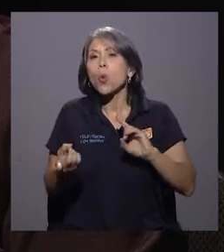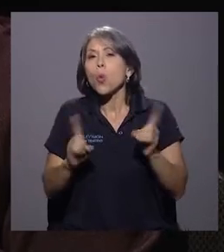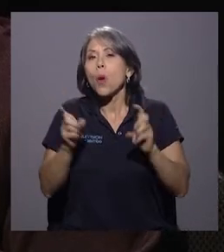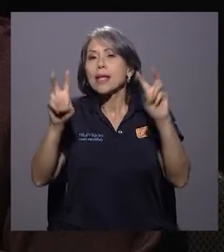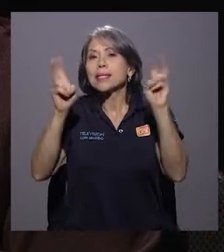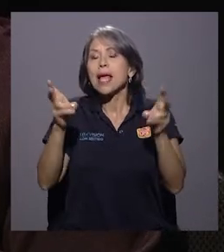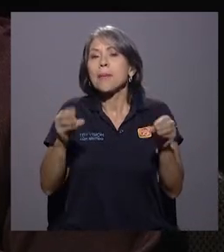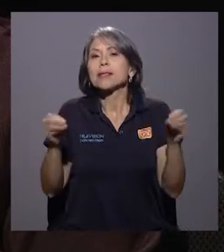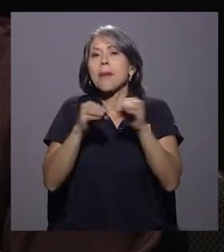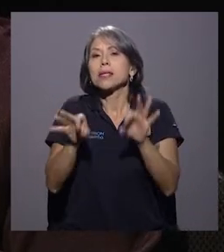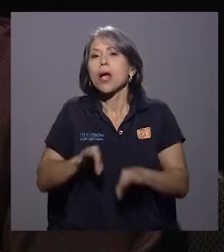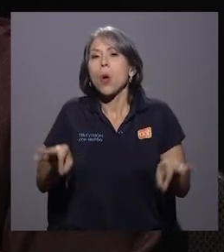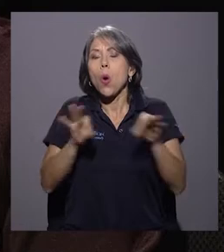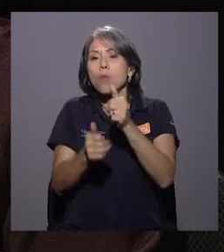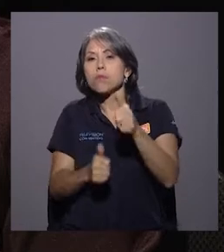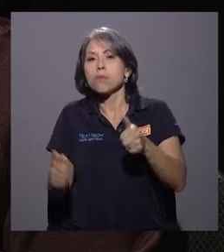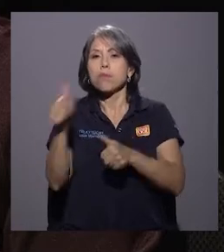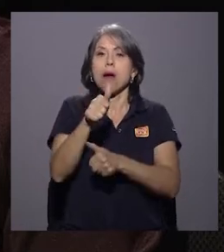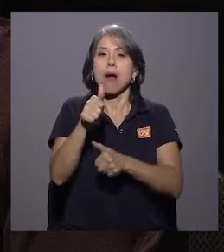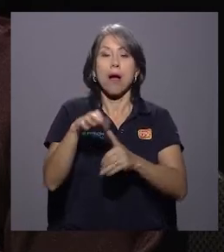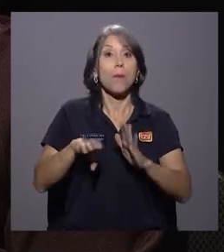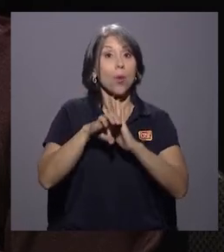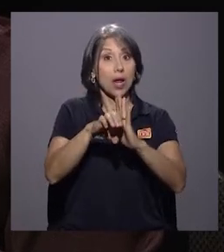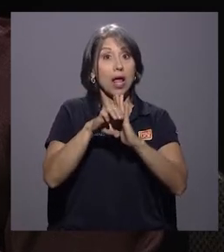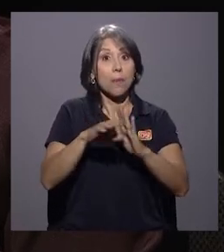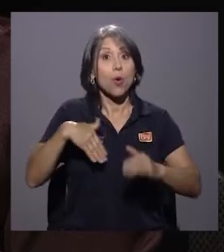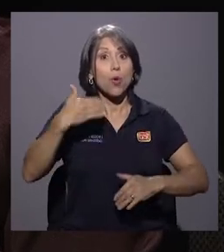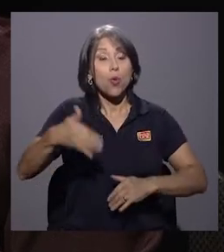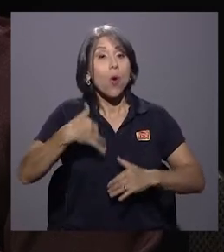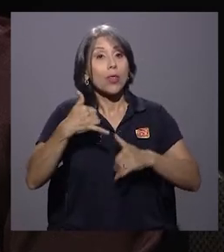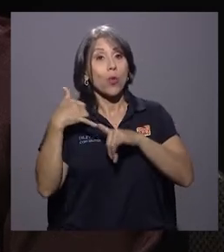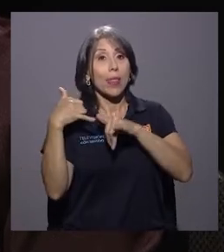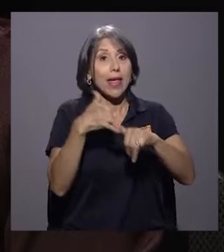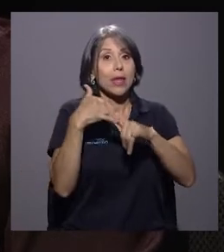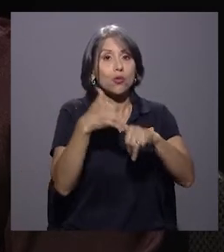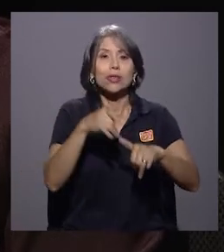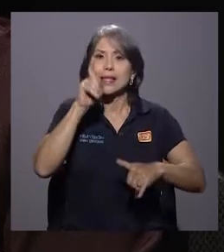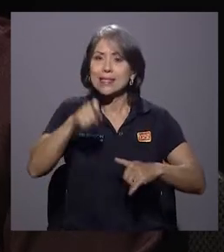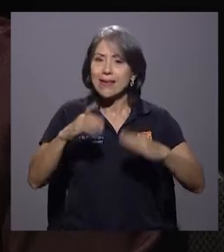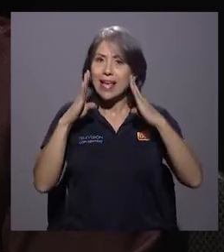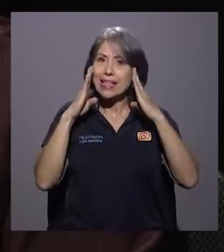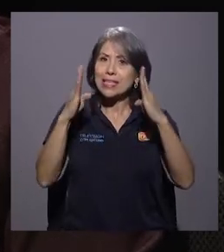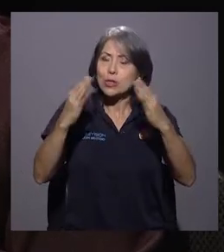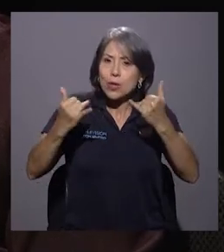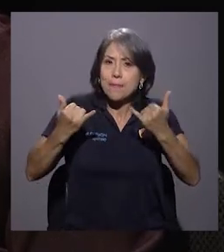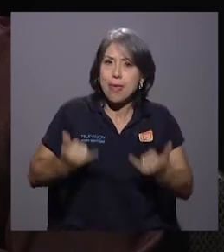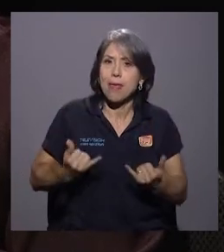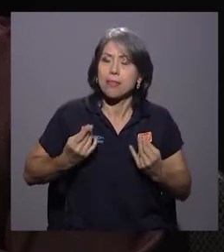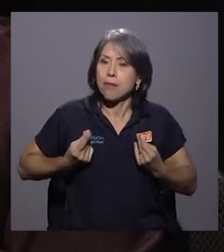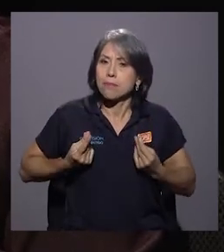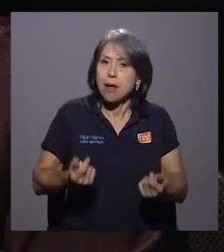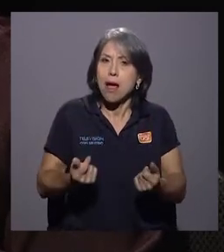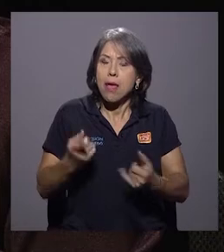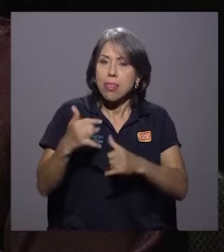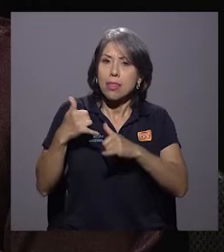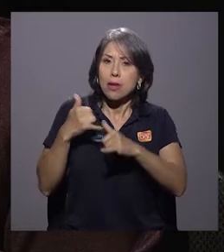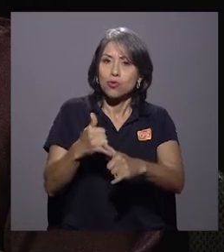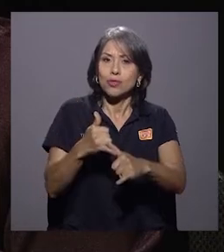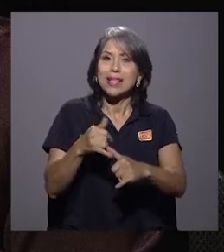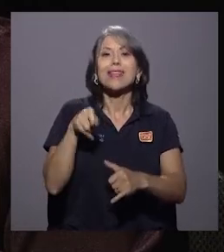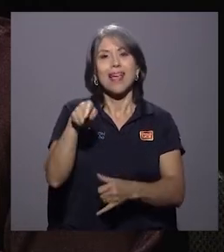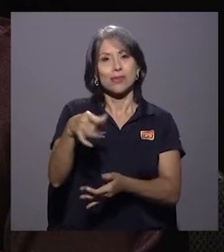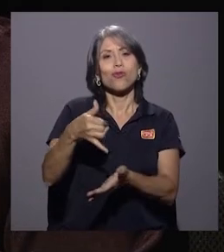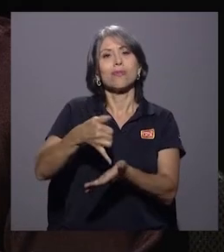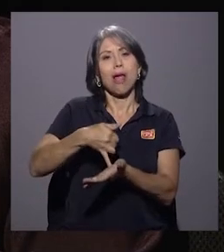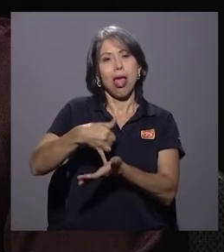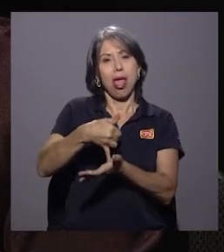Por ejemplo, el tema de las denuncias que se reciben, la atención inmediata que debe darse a las denuncias. Esa es una falencia que tiene la